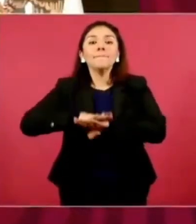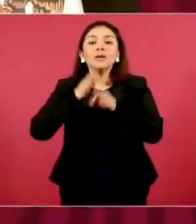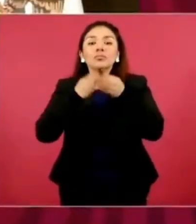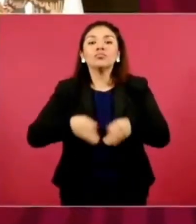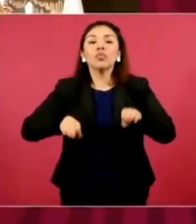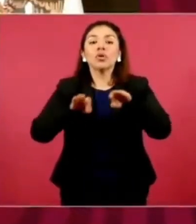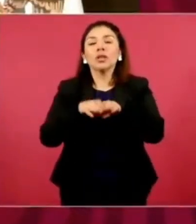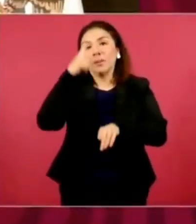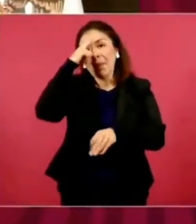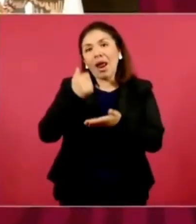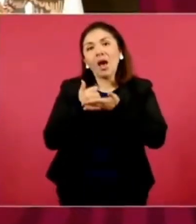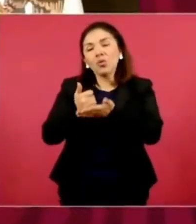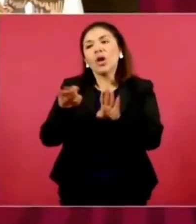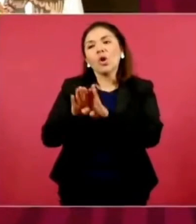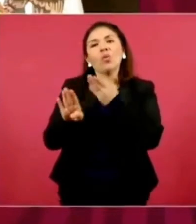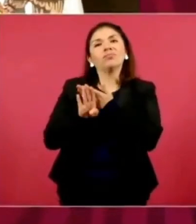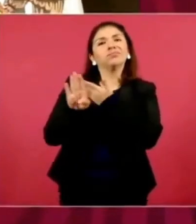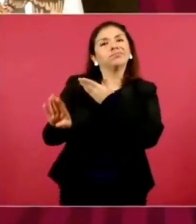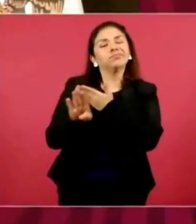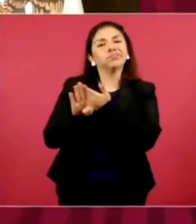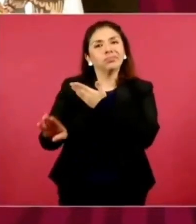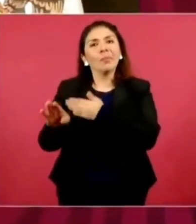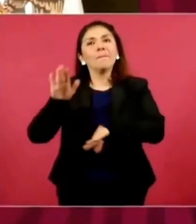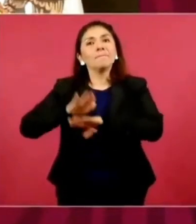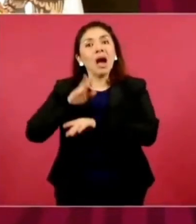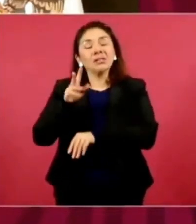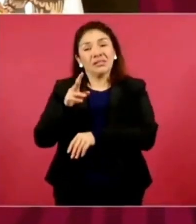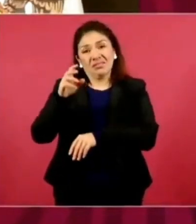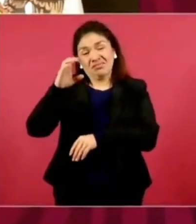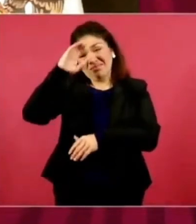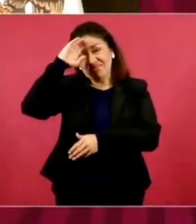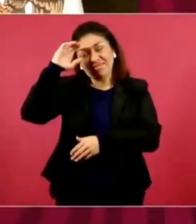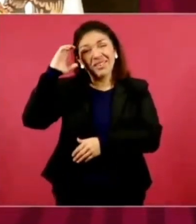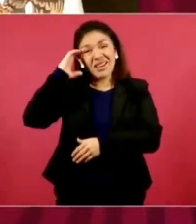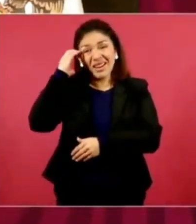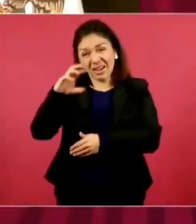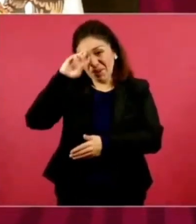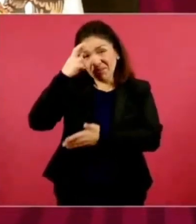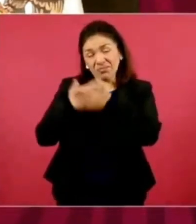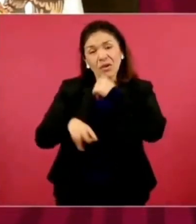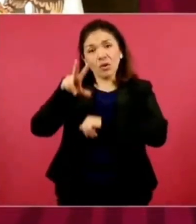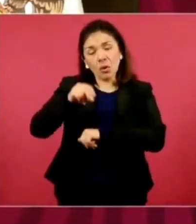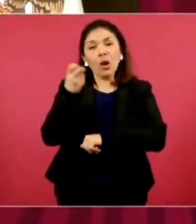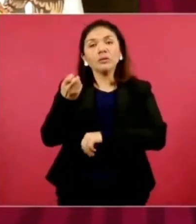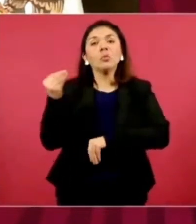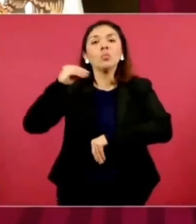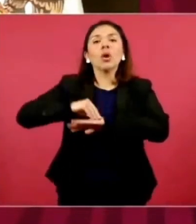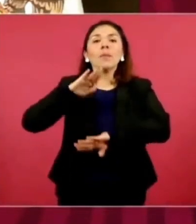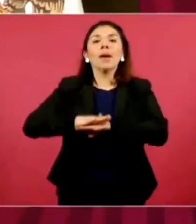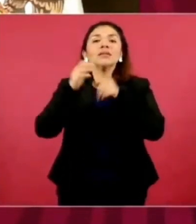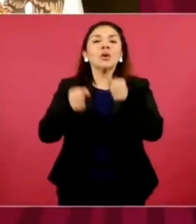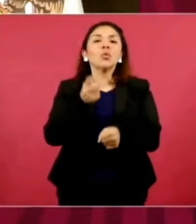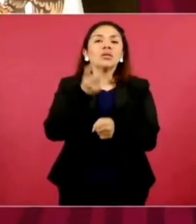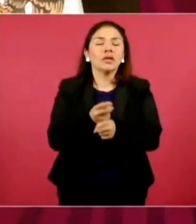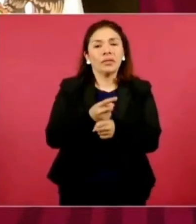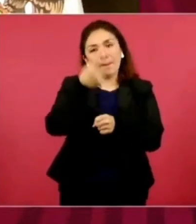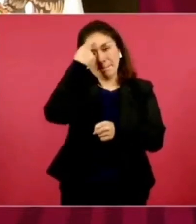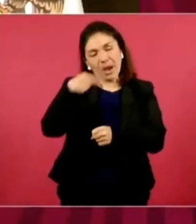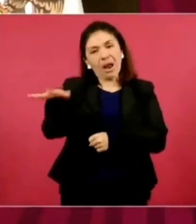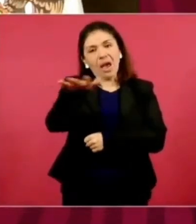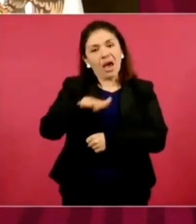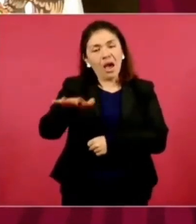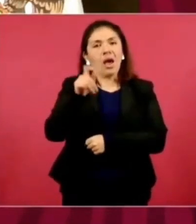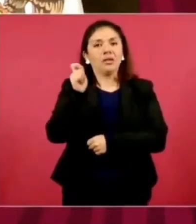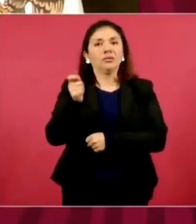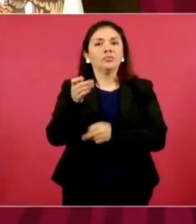preventivas y desuasivas y como siempre se incrementa la seguridad en Tamaulipas para el franco desarrollo